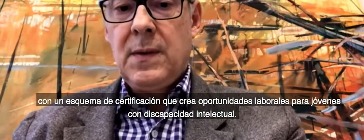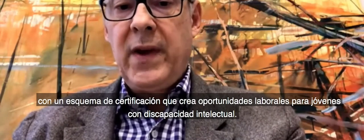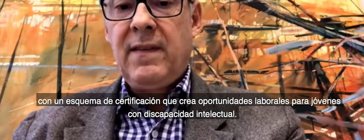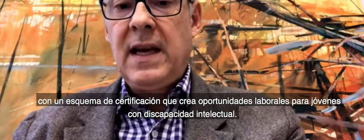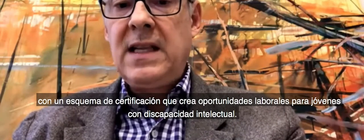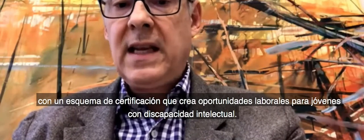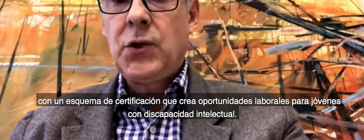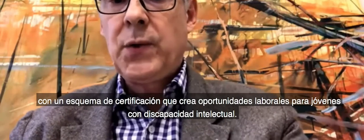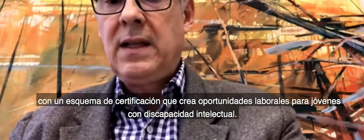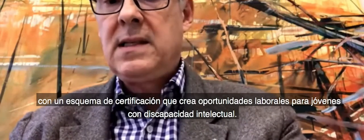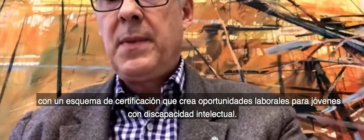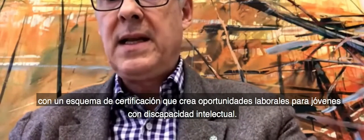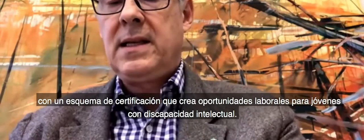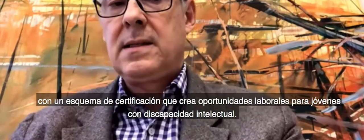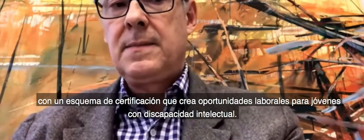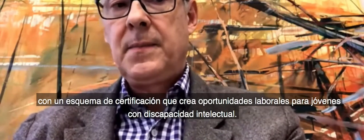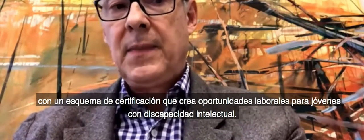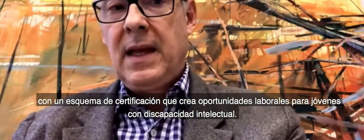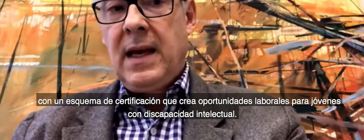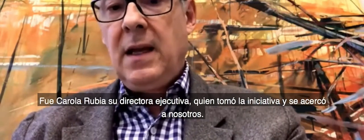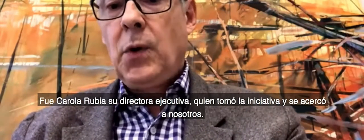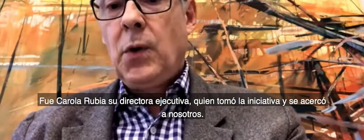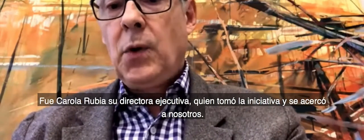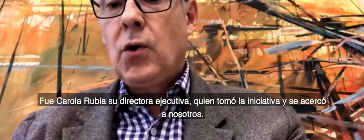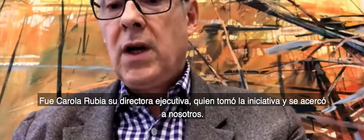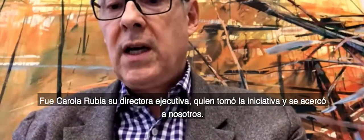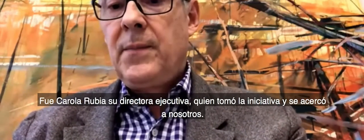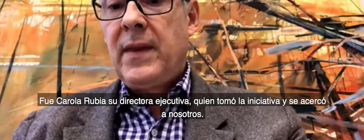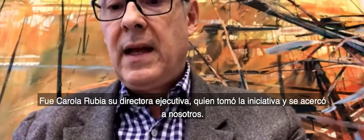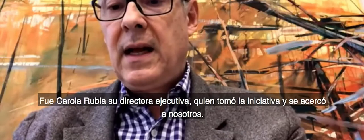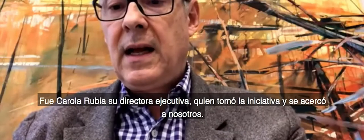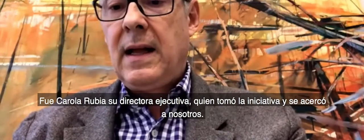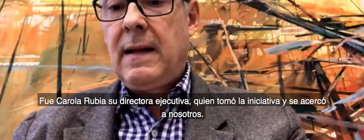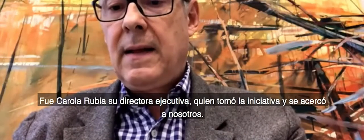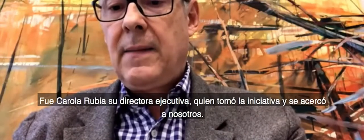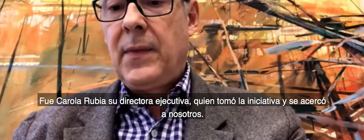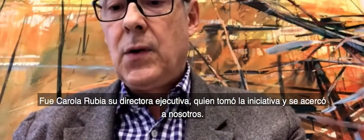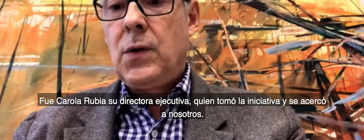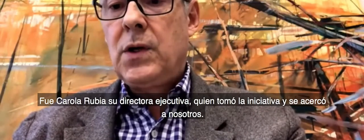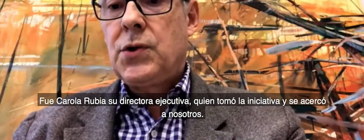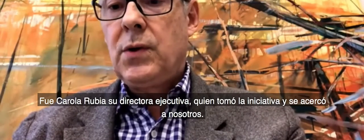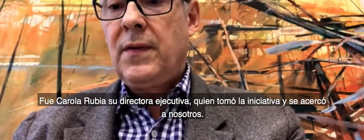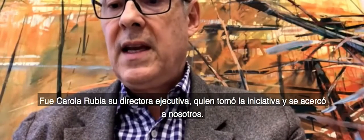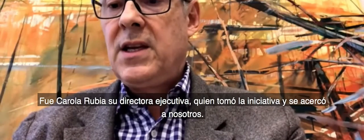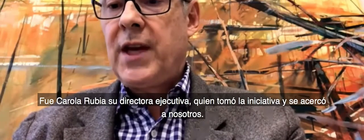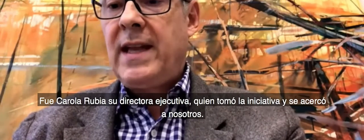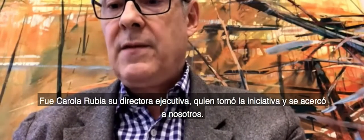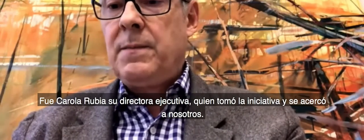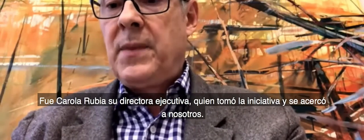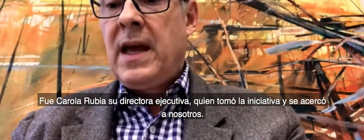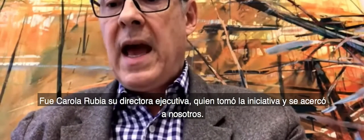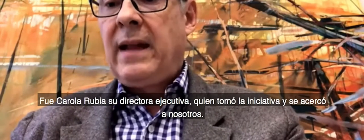young with intellectual disabilities. And it was Carola who took the